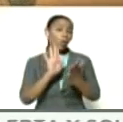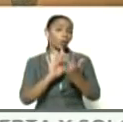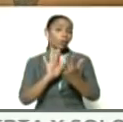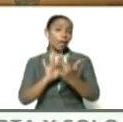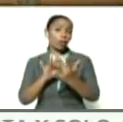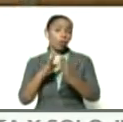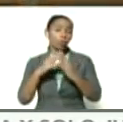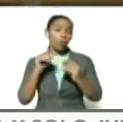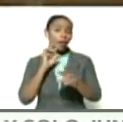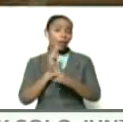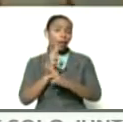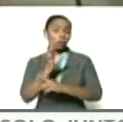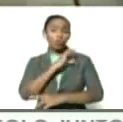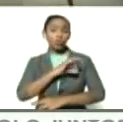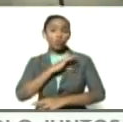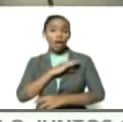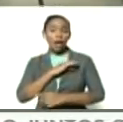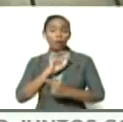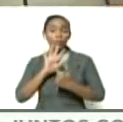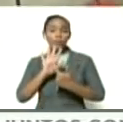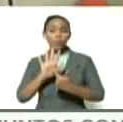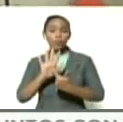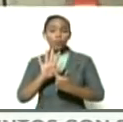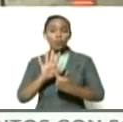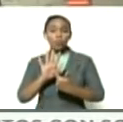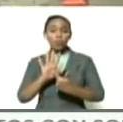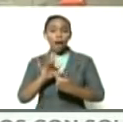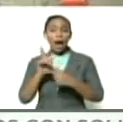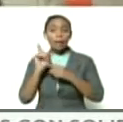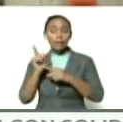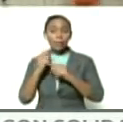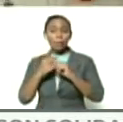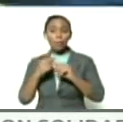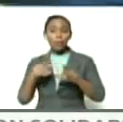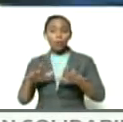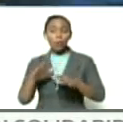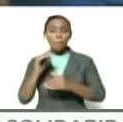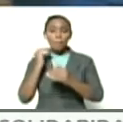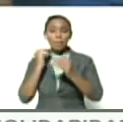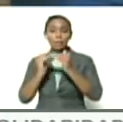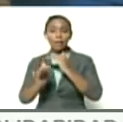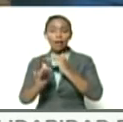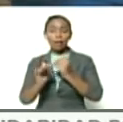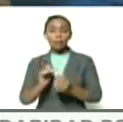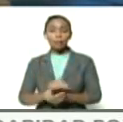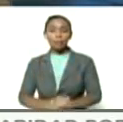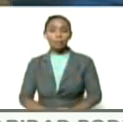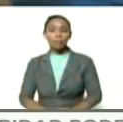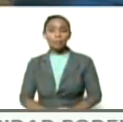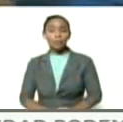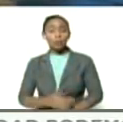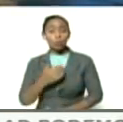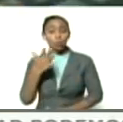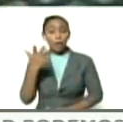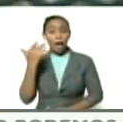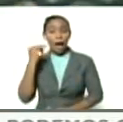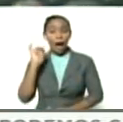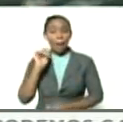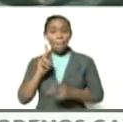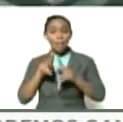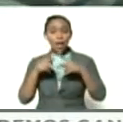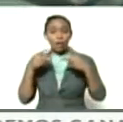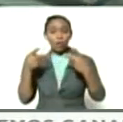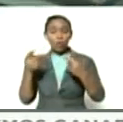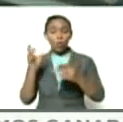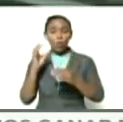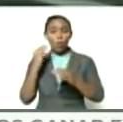todas las redes sociales y transmita en todas las redes y así multiplica el mensaje si usted tiene un periódico por ejemplo